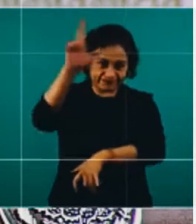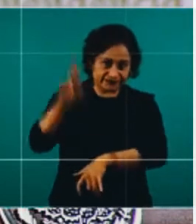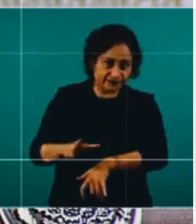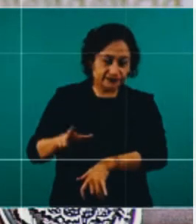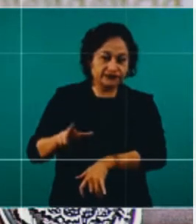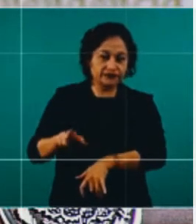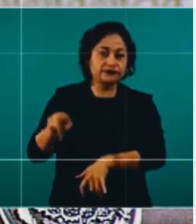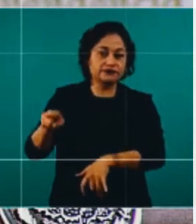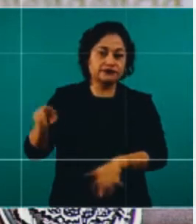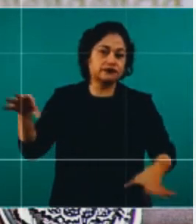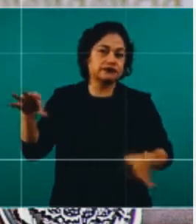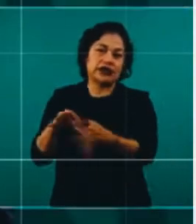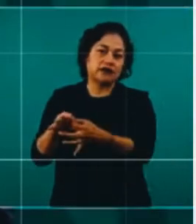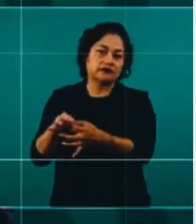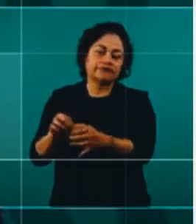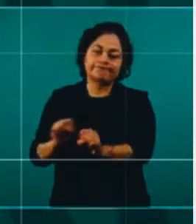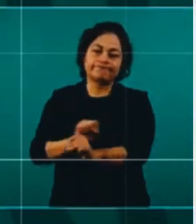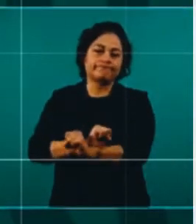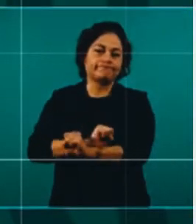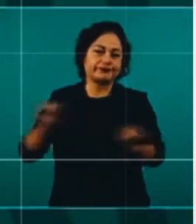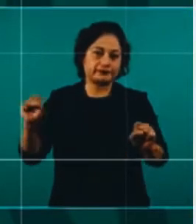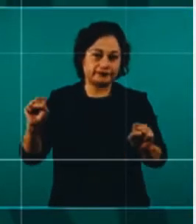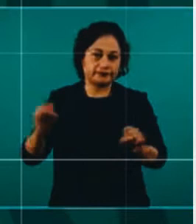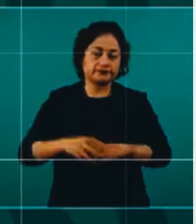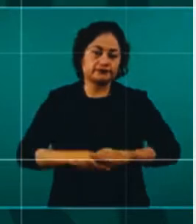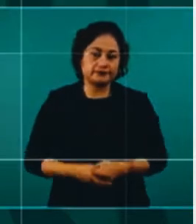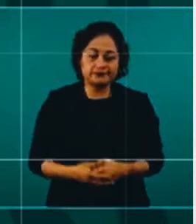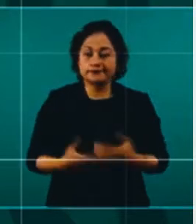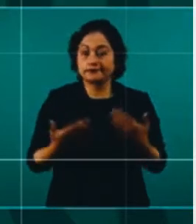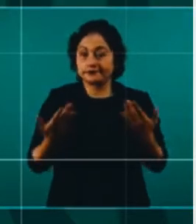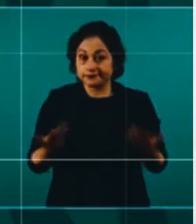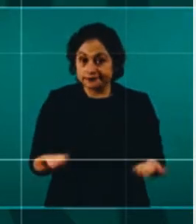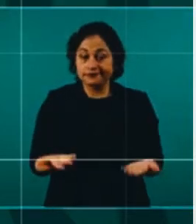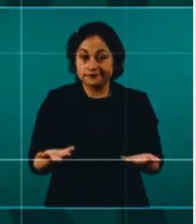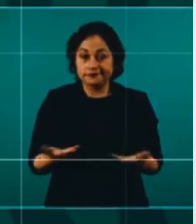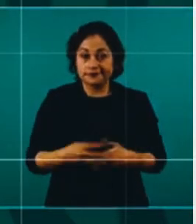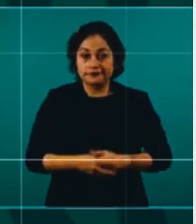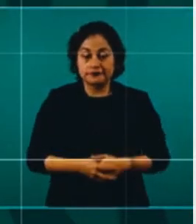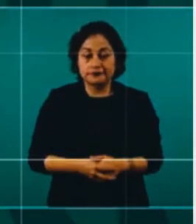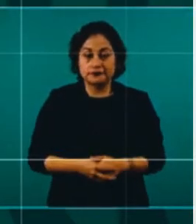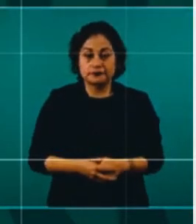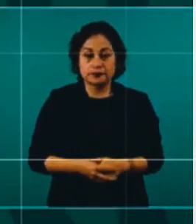explotó. Afortunadamente no